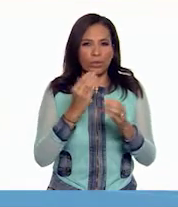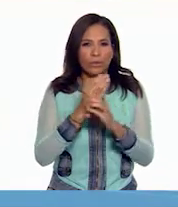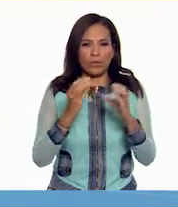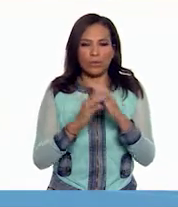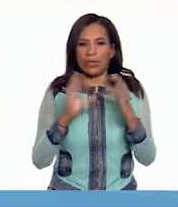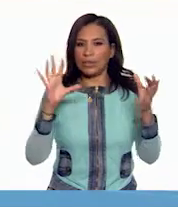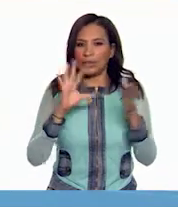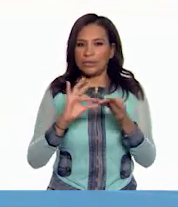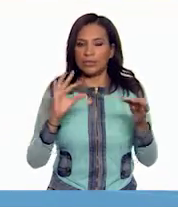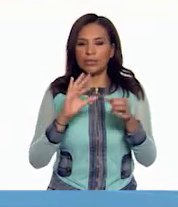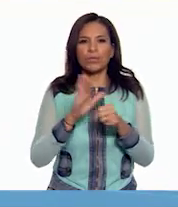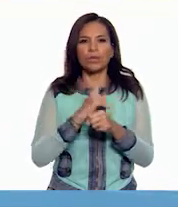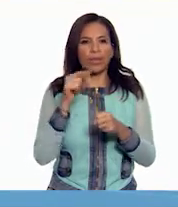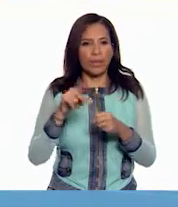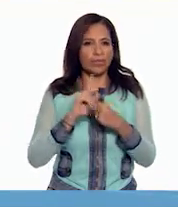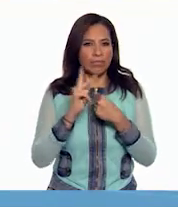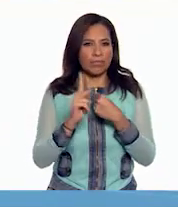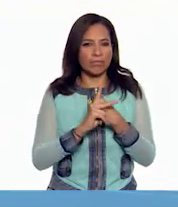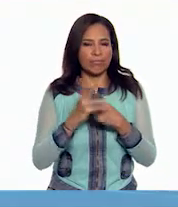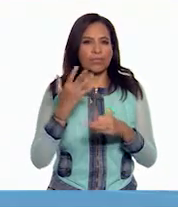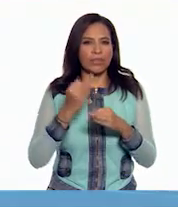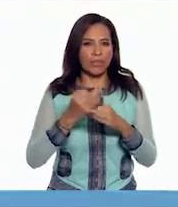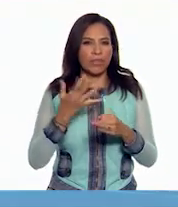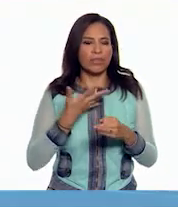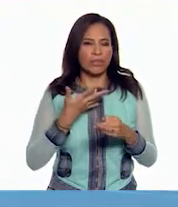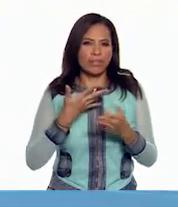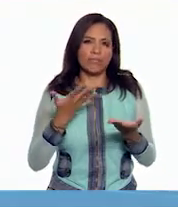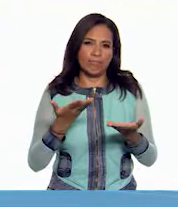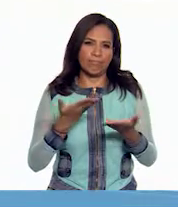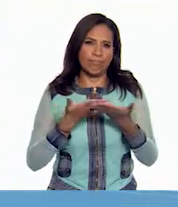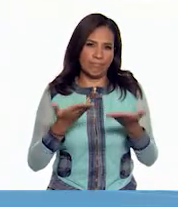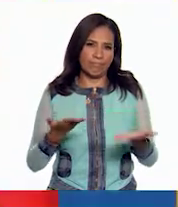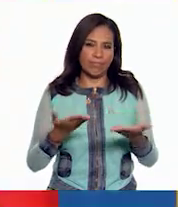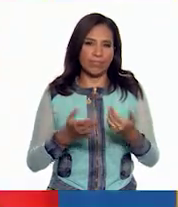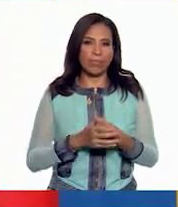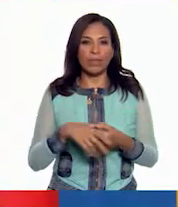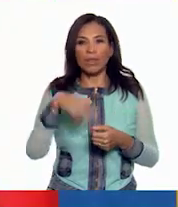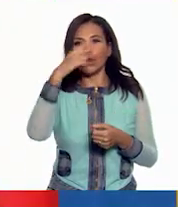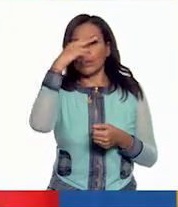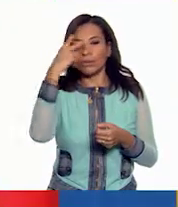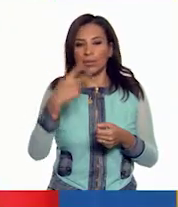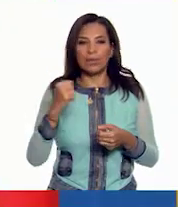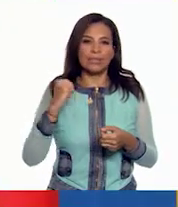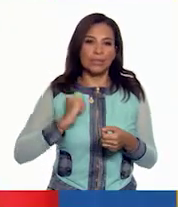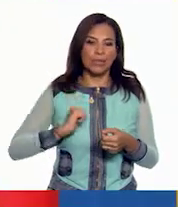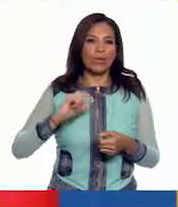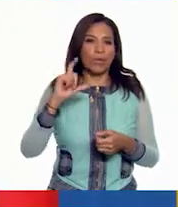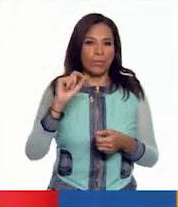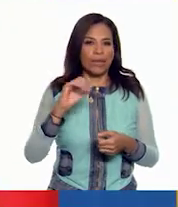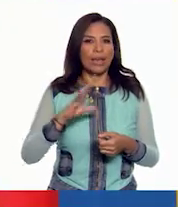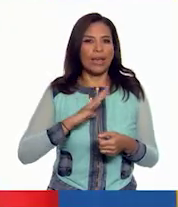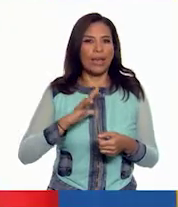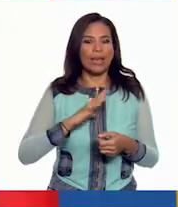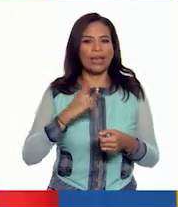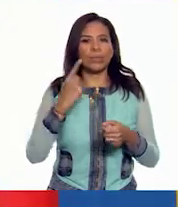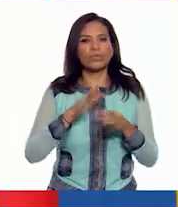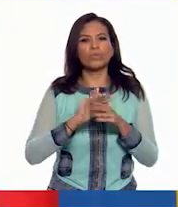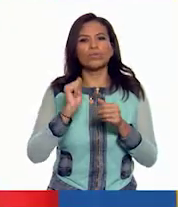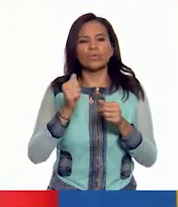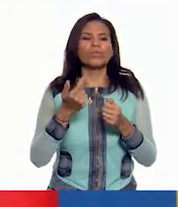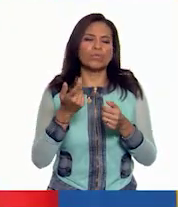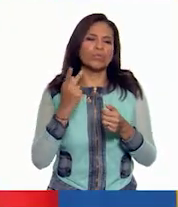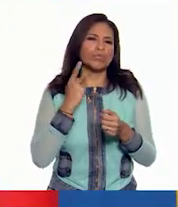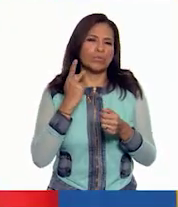lo que explica por qué nuestro país ha llegado al punto en el que está en la actualidad. En el México del siglo XX existía un partido oficial,